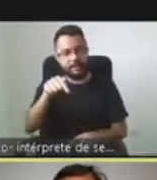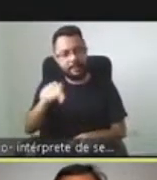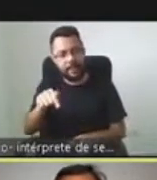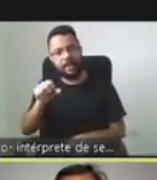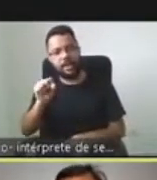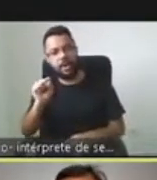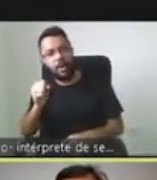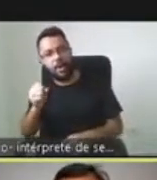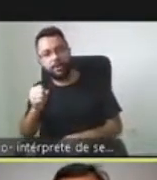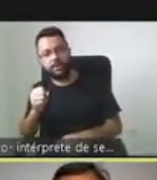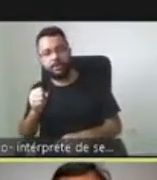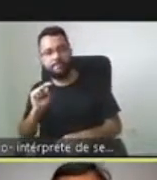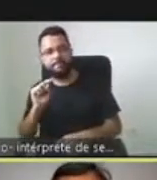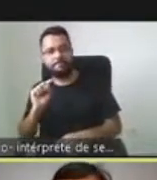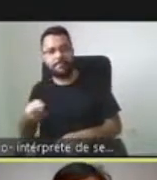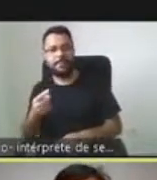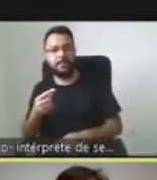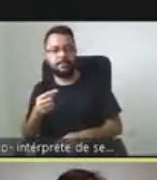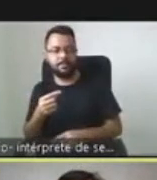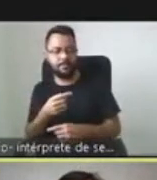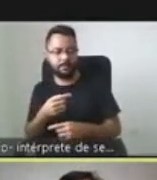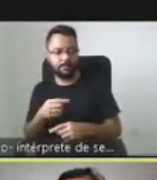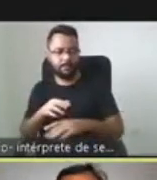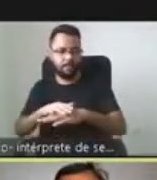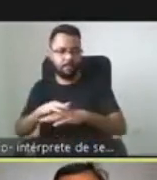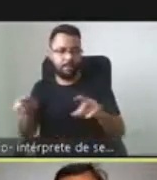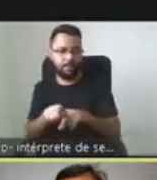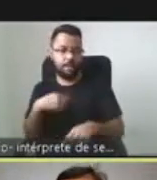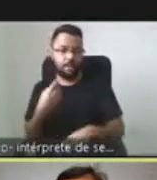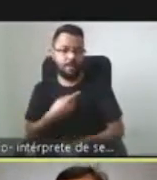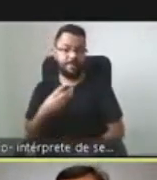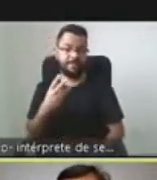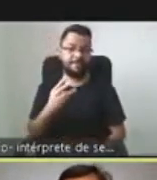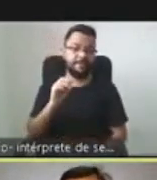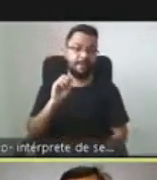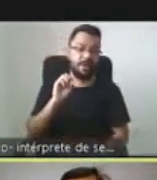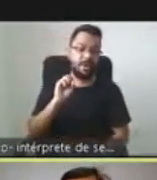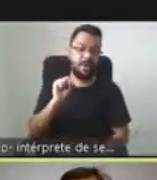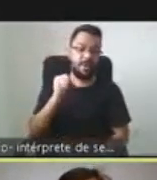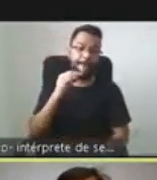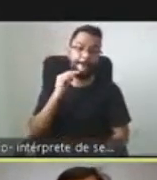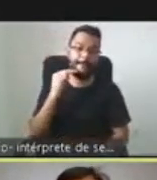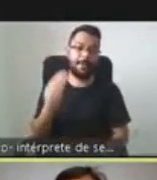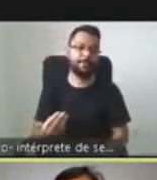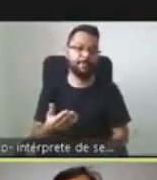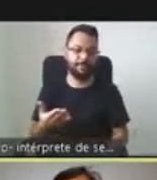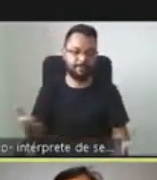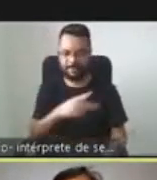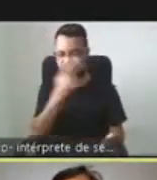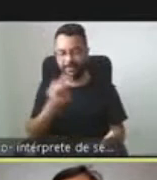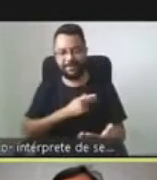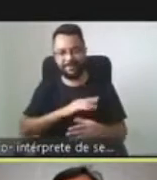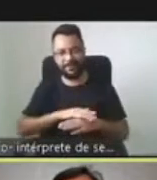enfermedades, entonces somos 300 millones de afectados, y somos muchísimos los afectados. El 70 por ciento de las